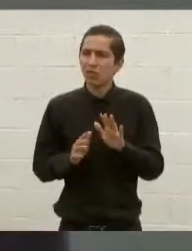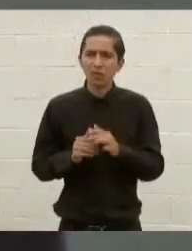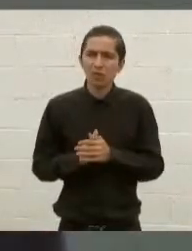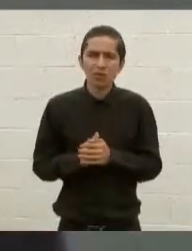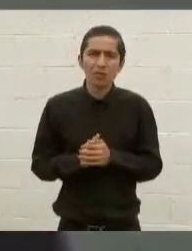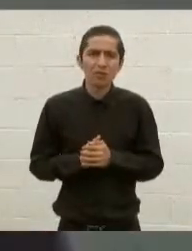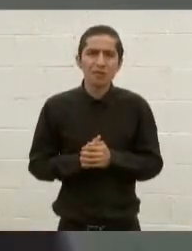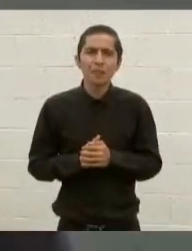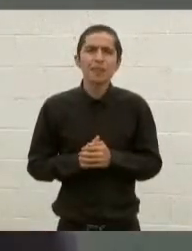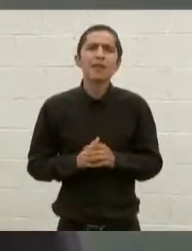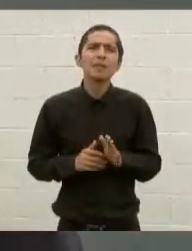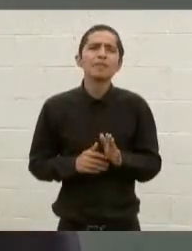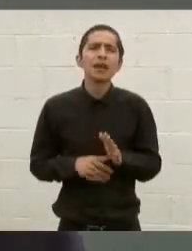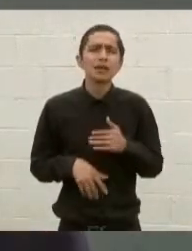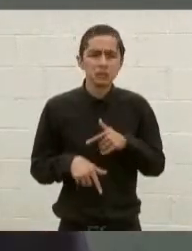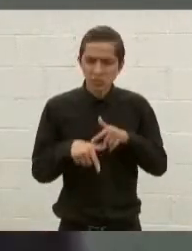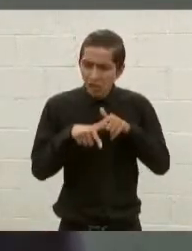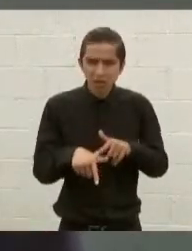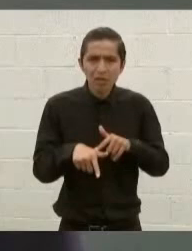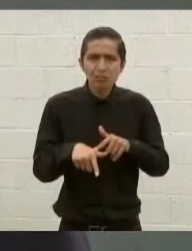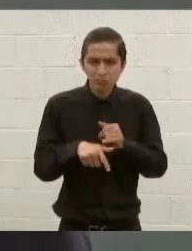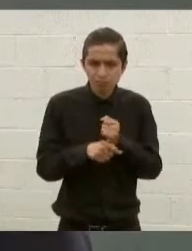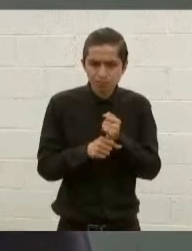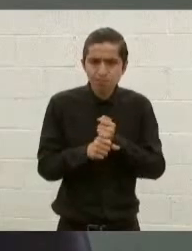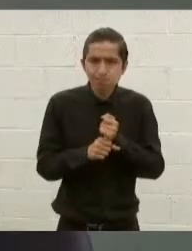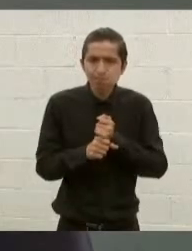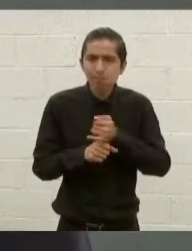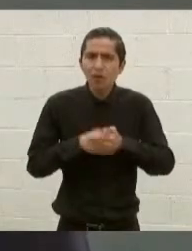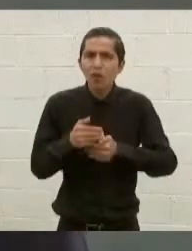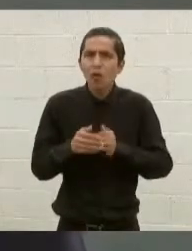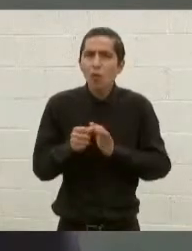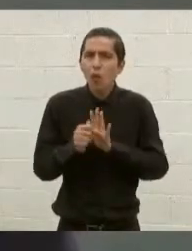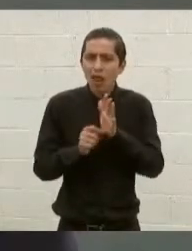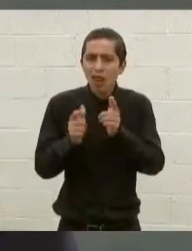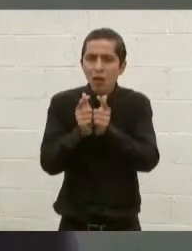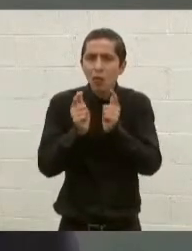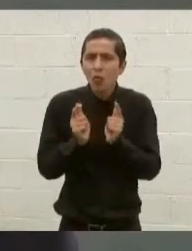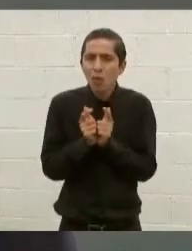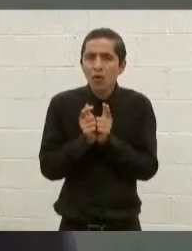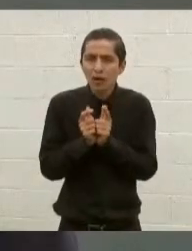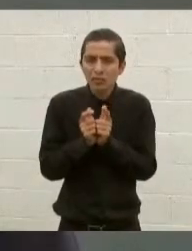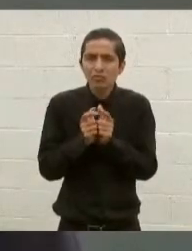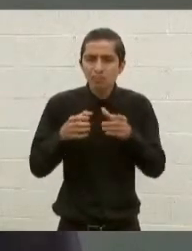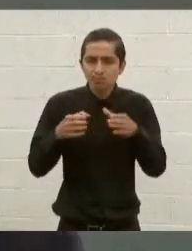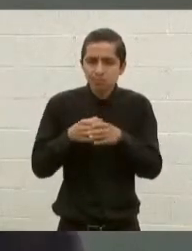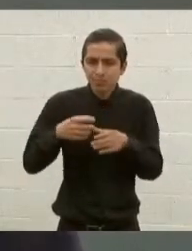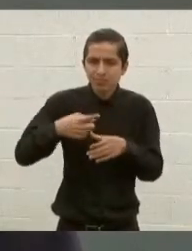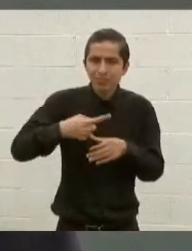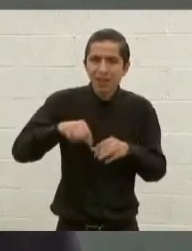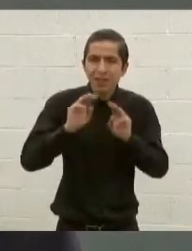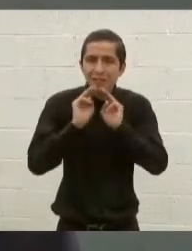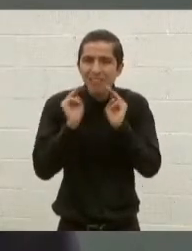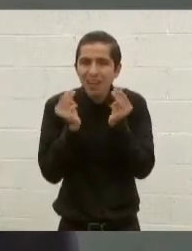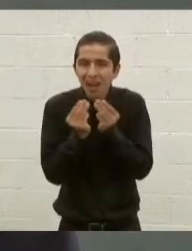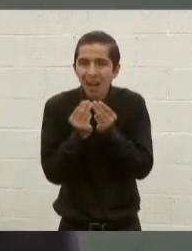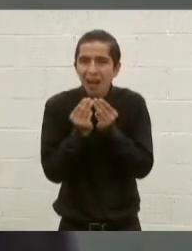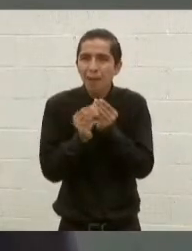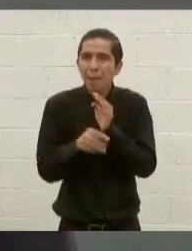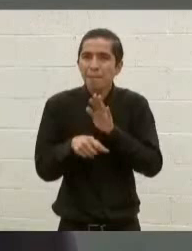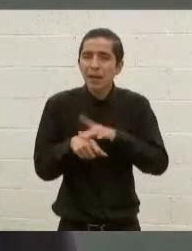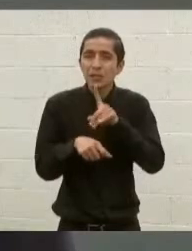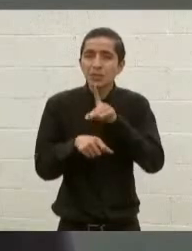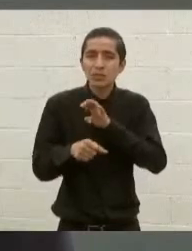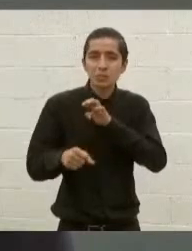invariablemente estamos dando seguimiento a los grupos del crimen organizado, particularmente